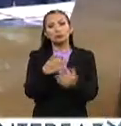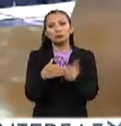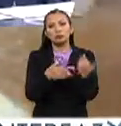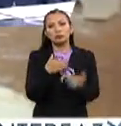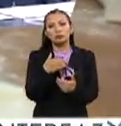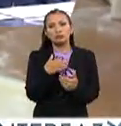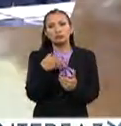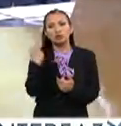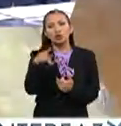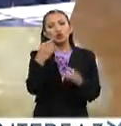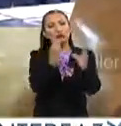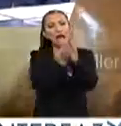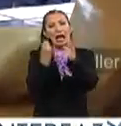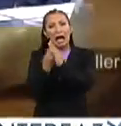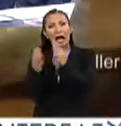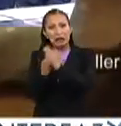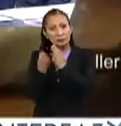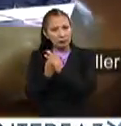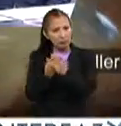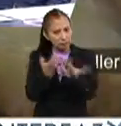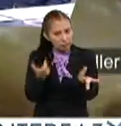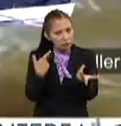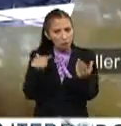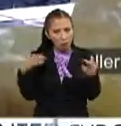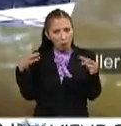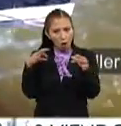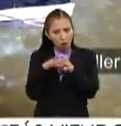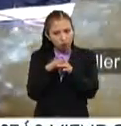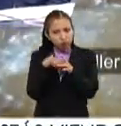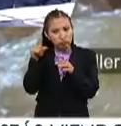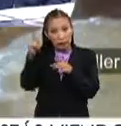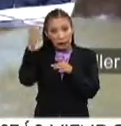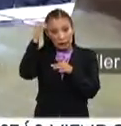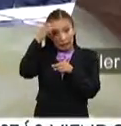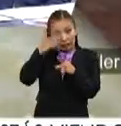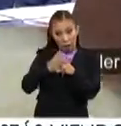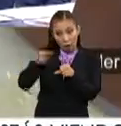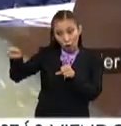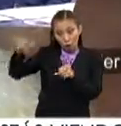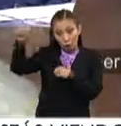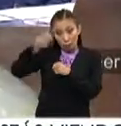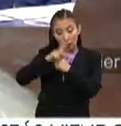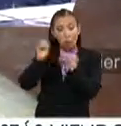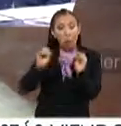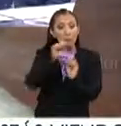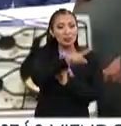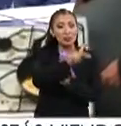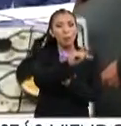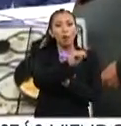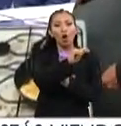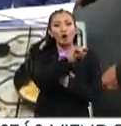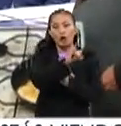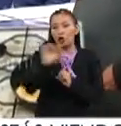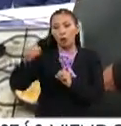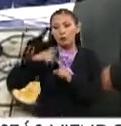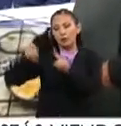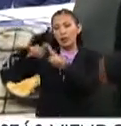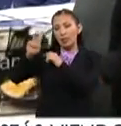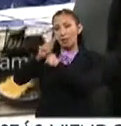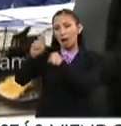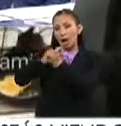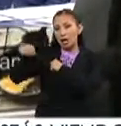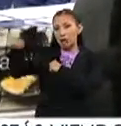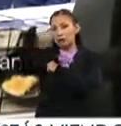clases estaban envueltos con extranjeros o eran polacos? No con extranjeros, realmente